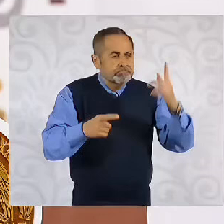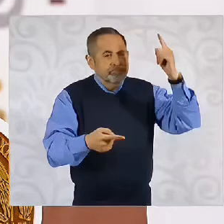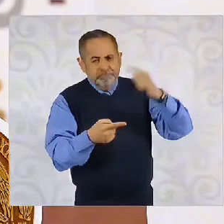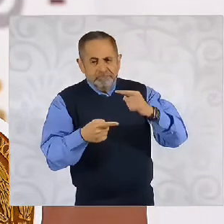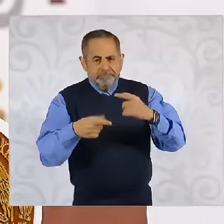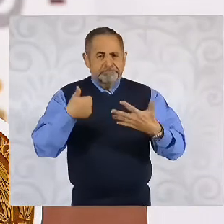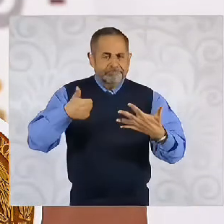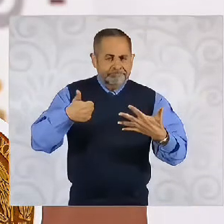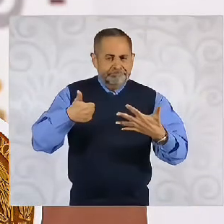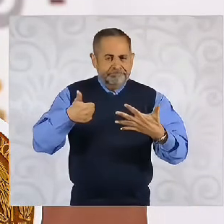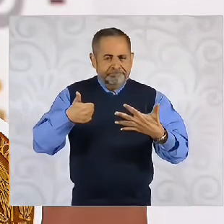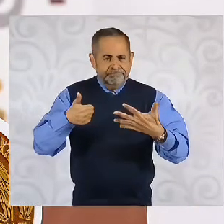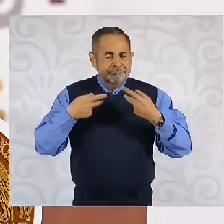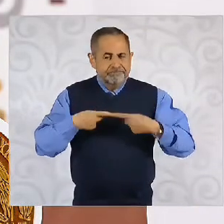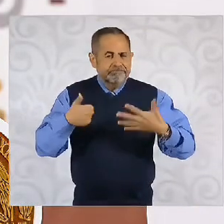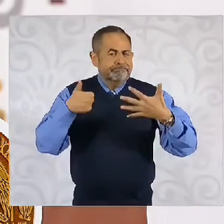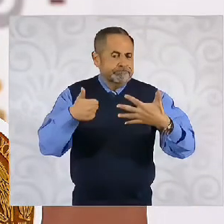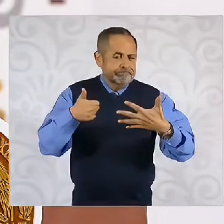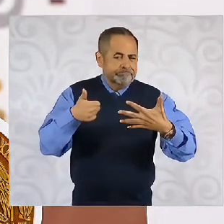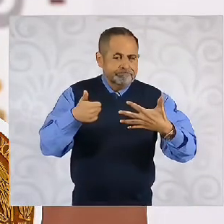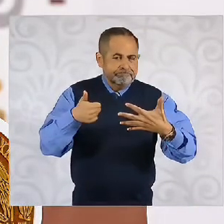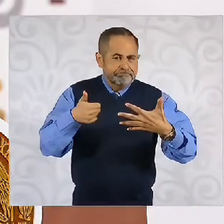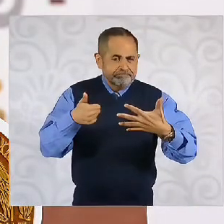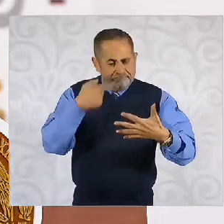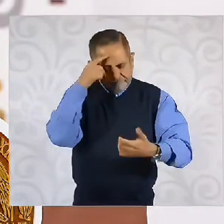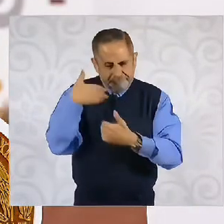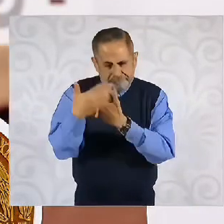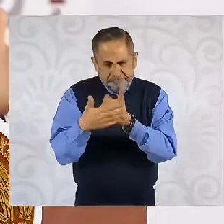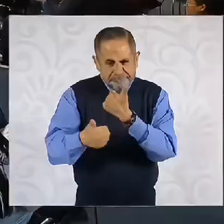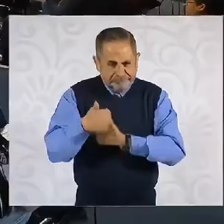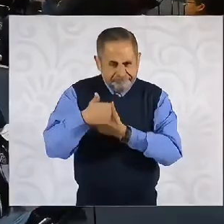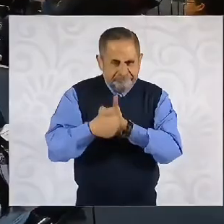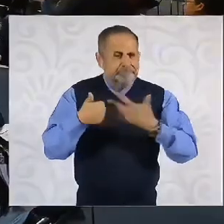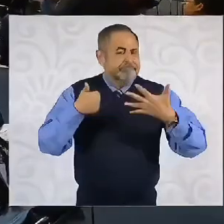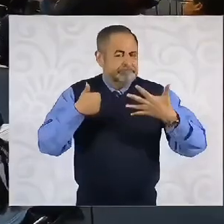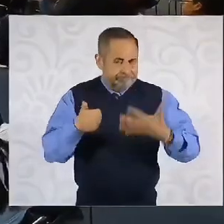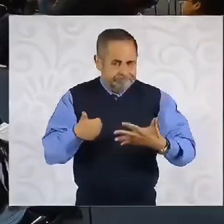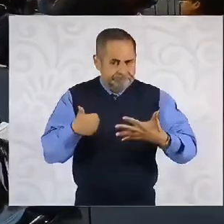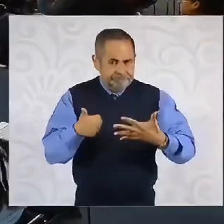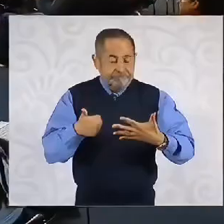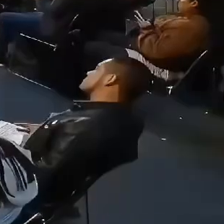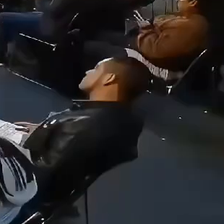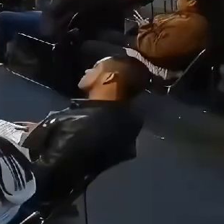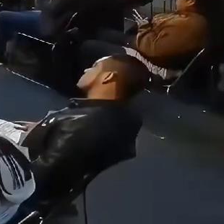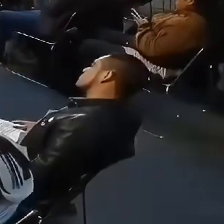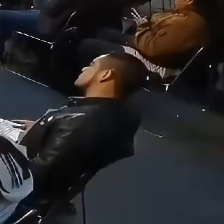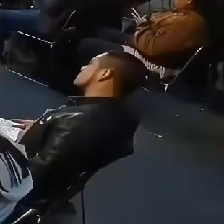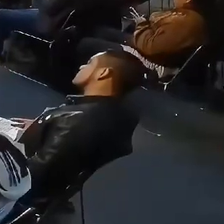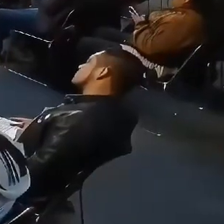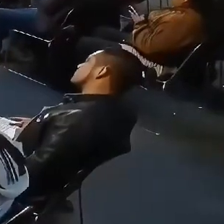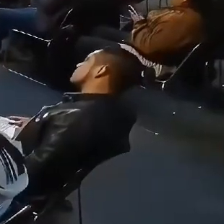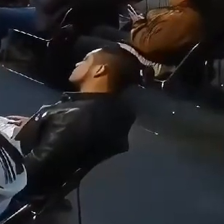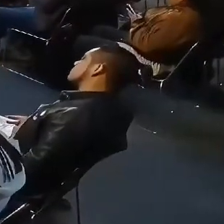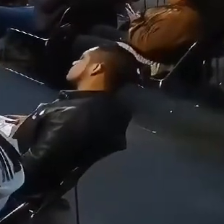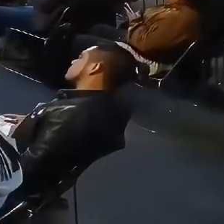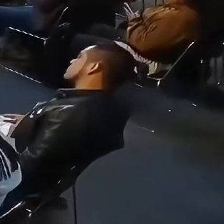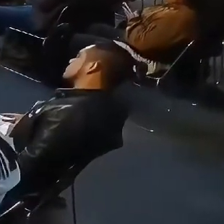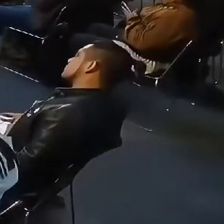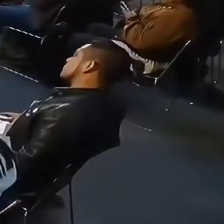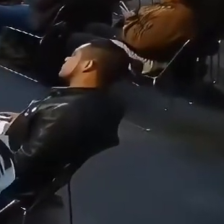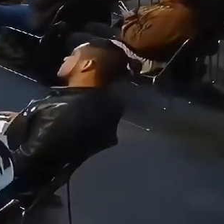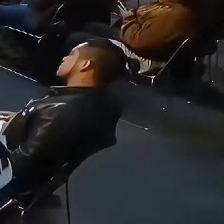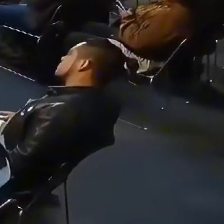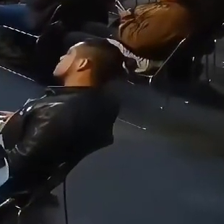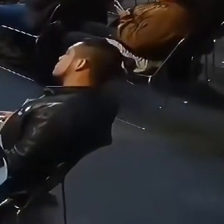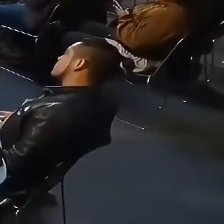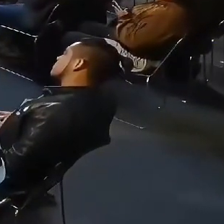finalistas. De esos seis finalistas se hace una tómbola para que sean tres los que se